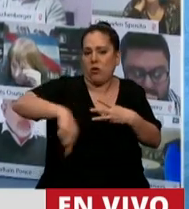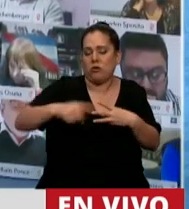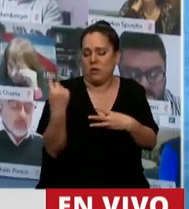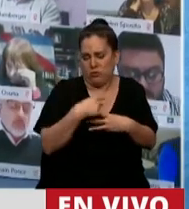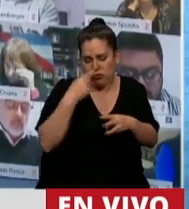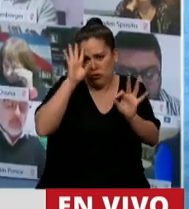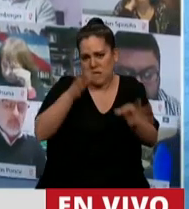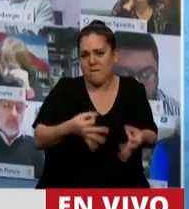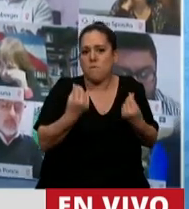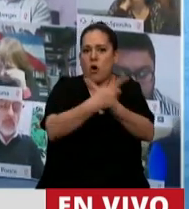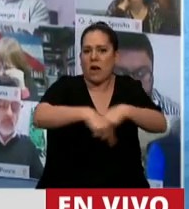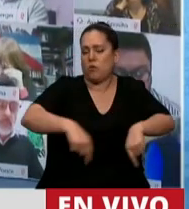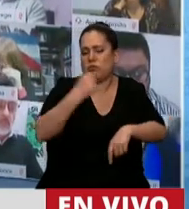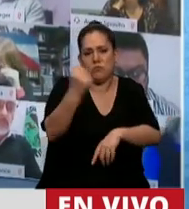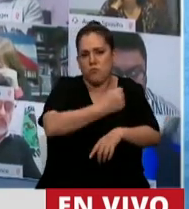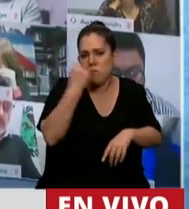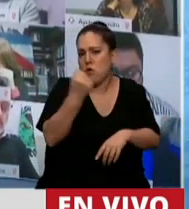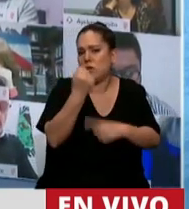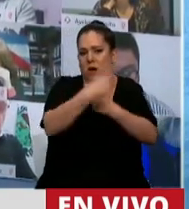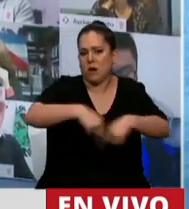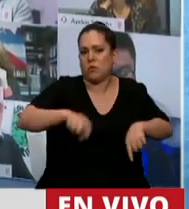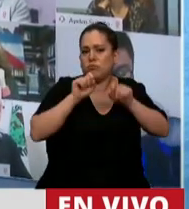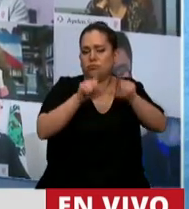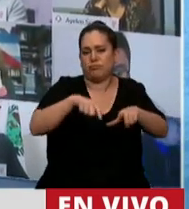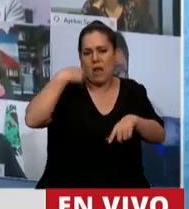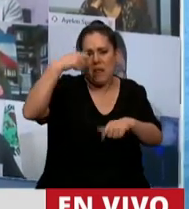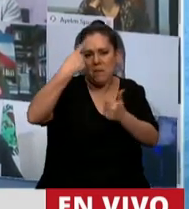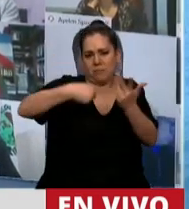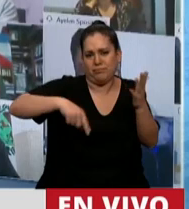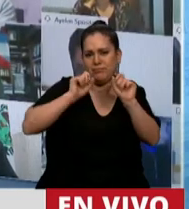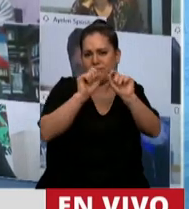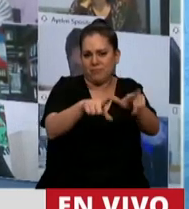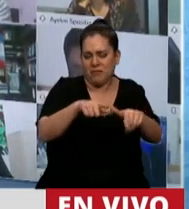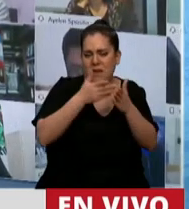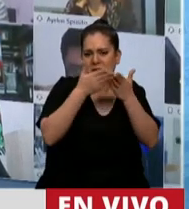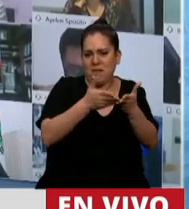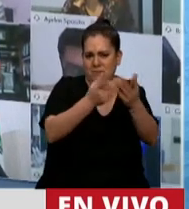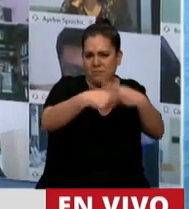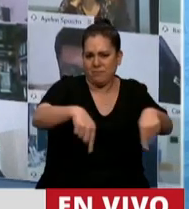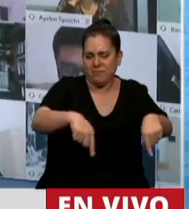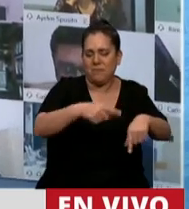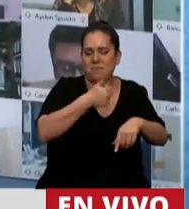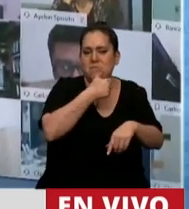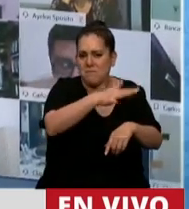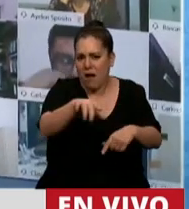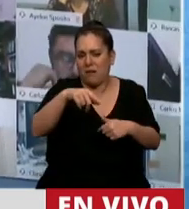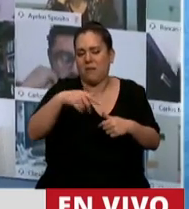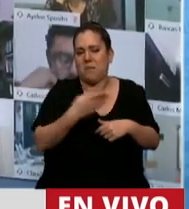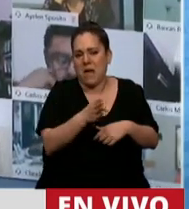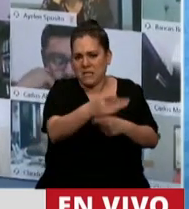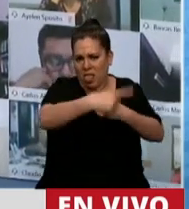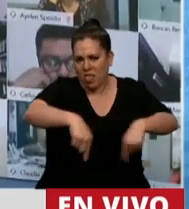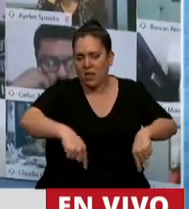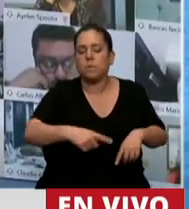todos que es un recurso importantísimo, como es el recurso hitícola. Así que, señor Presidente, vamos a estar discutiendo en esta Cámara en poco